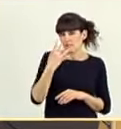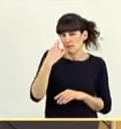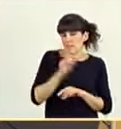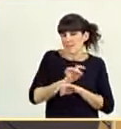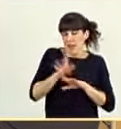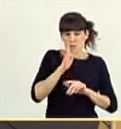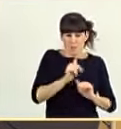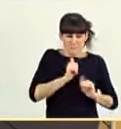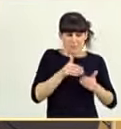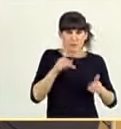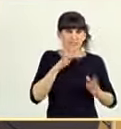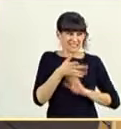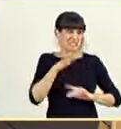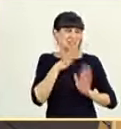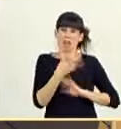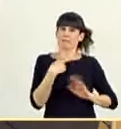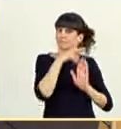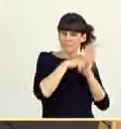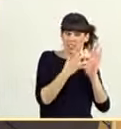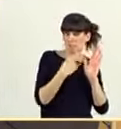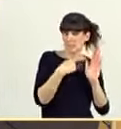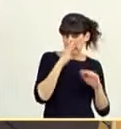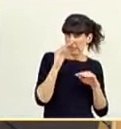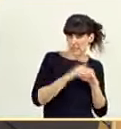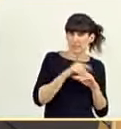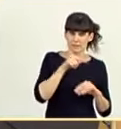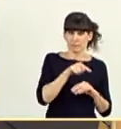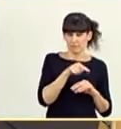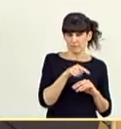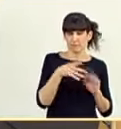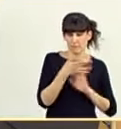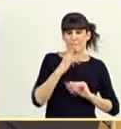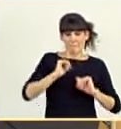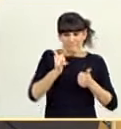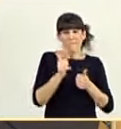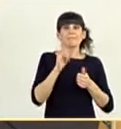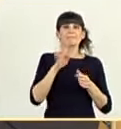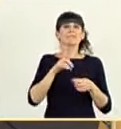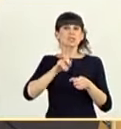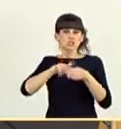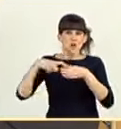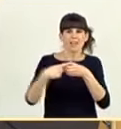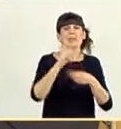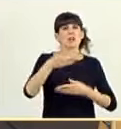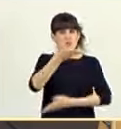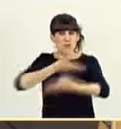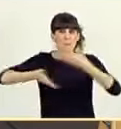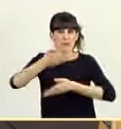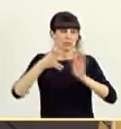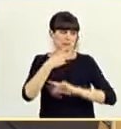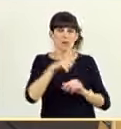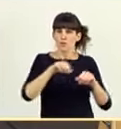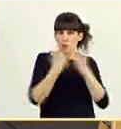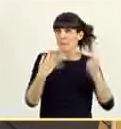porque es el marco en que nosotros nos desenvolvemos y el principio de solidaridad y de cooperación entre los países europeos en este ámbito no puede